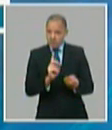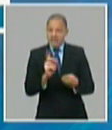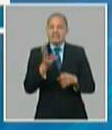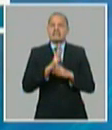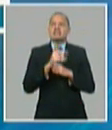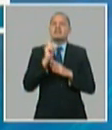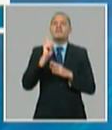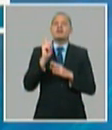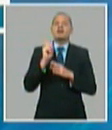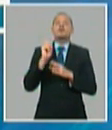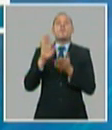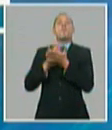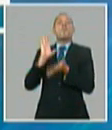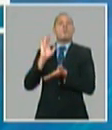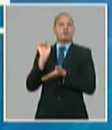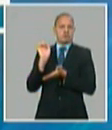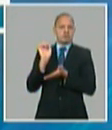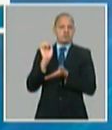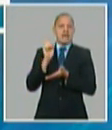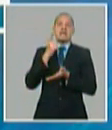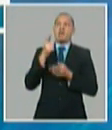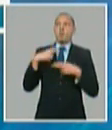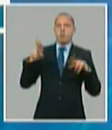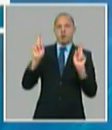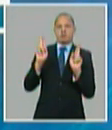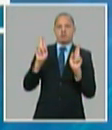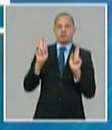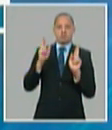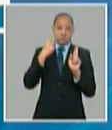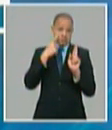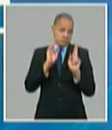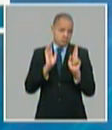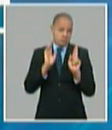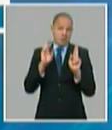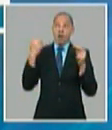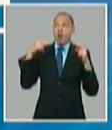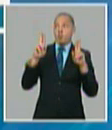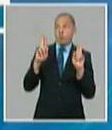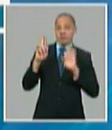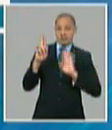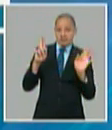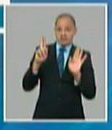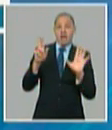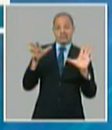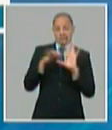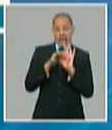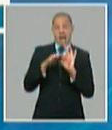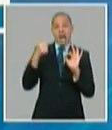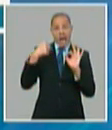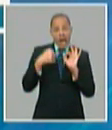capital comprometido es el monto de cada una de estas inversiones esto lleva un proceso también de concreción